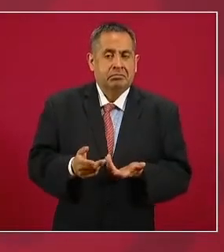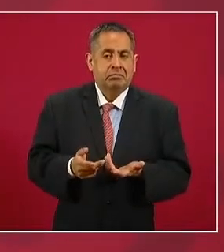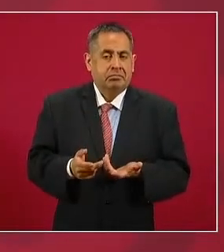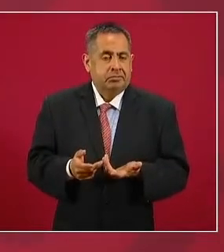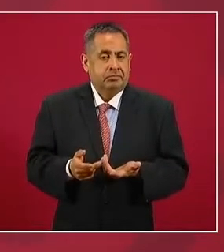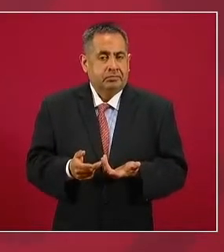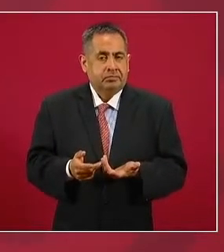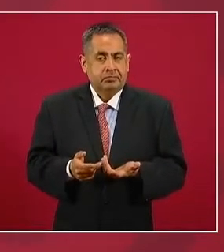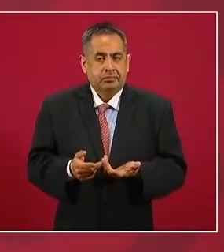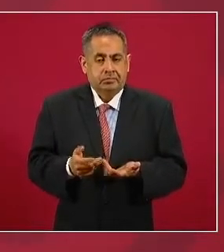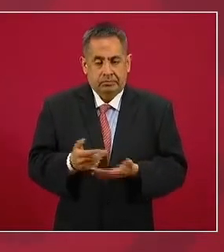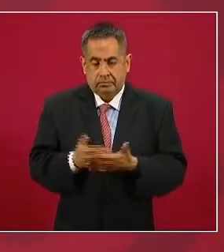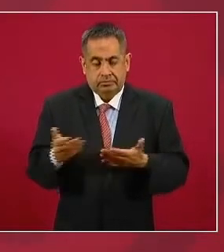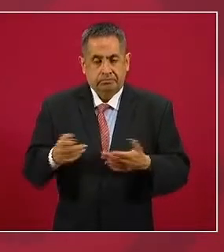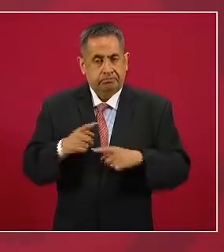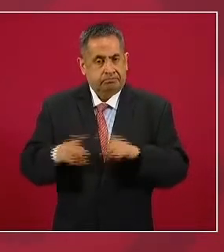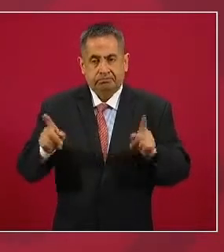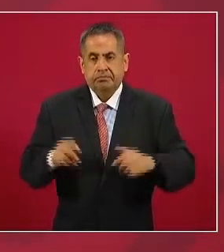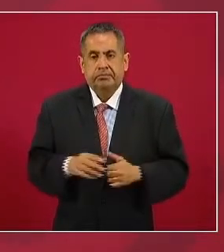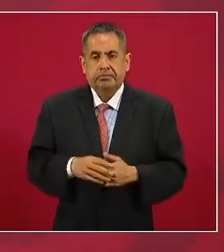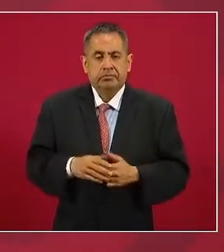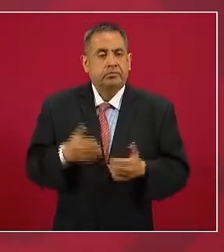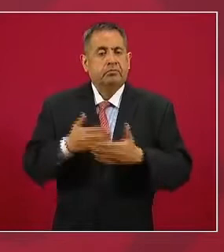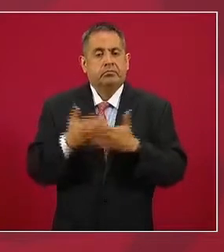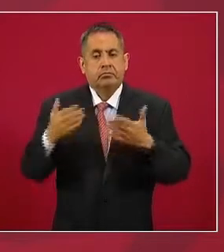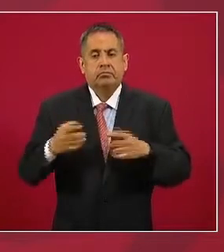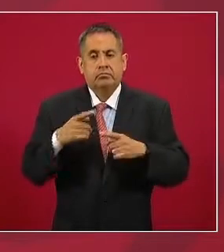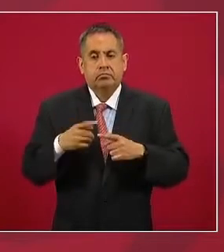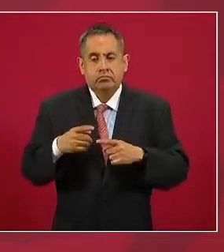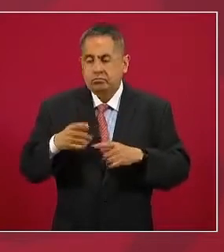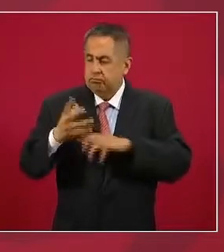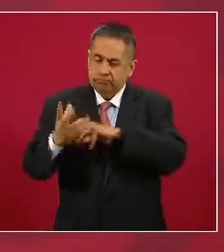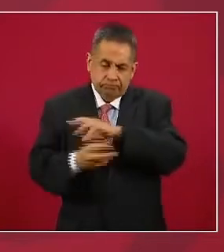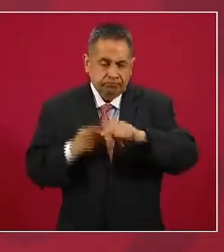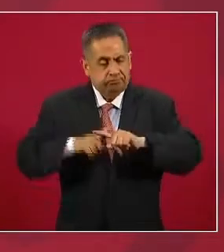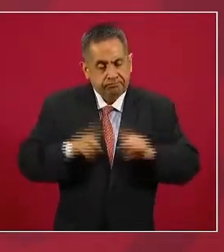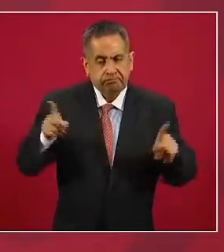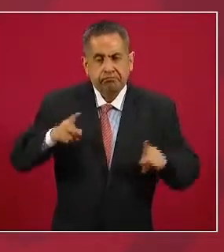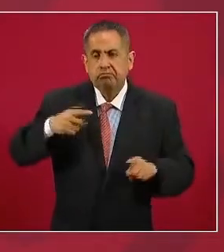ahora son parte de la solución